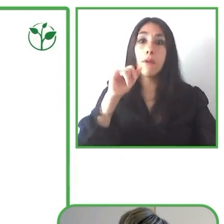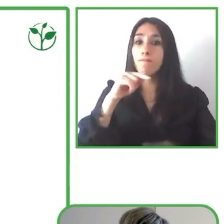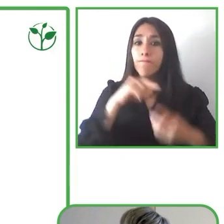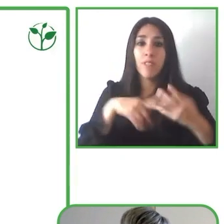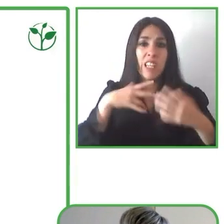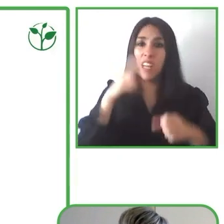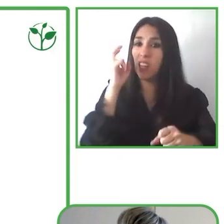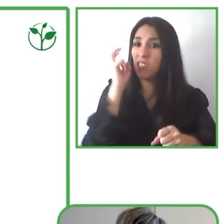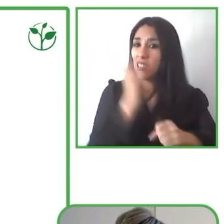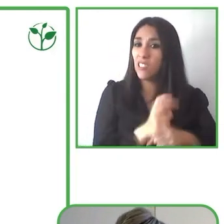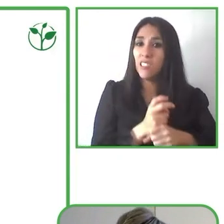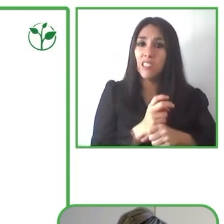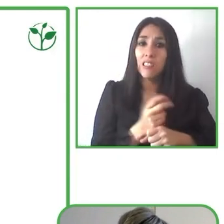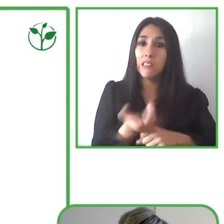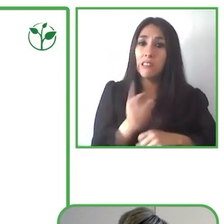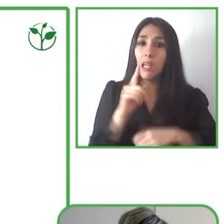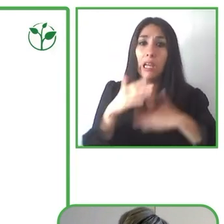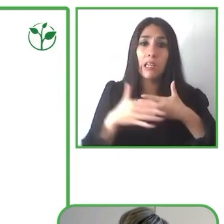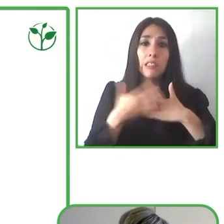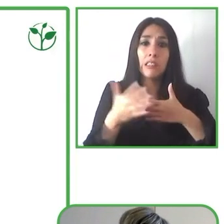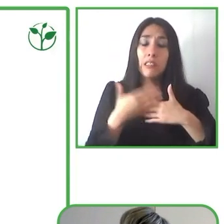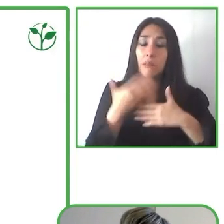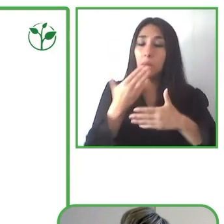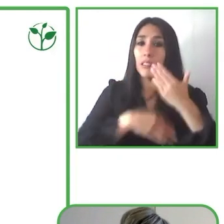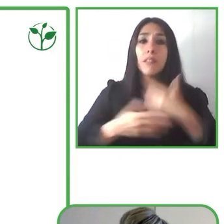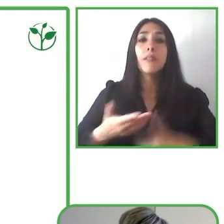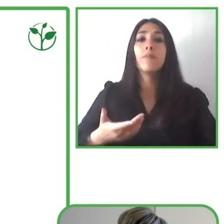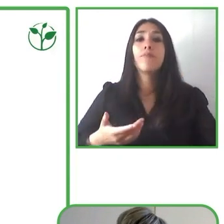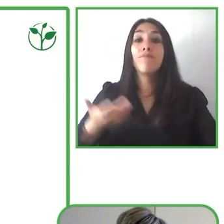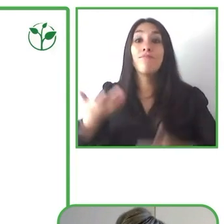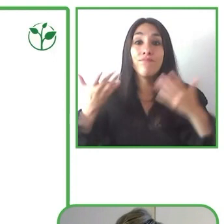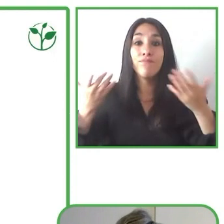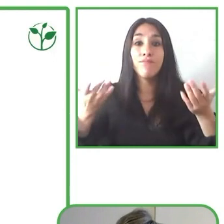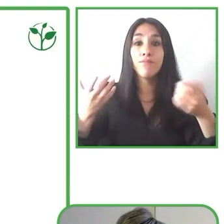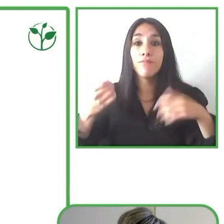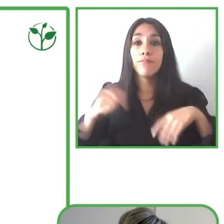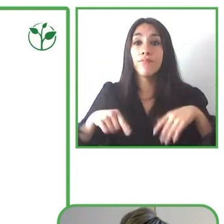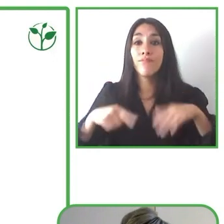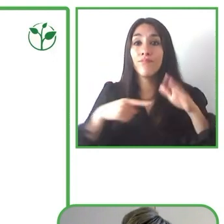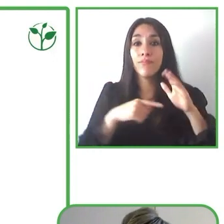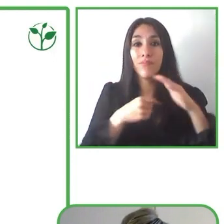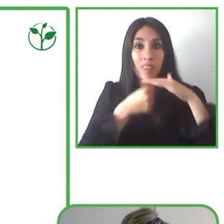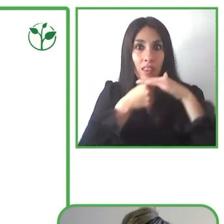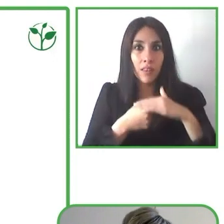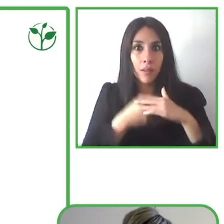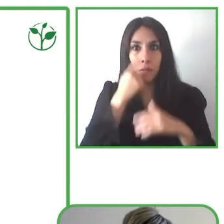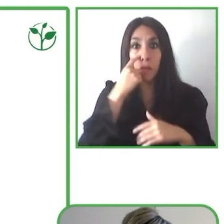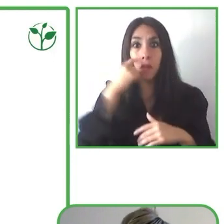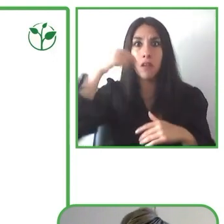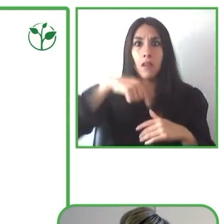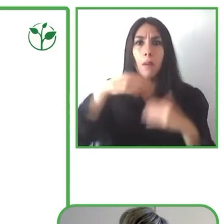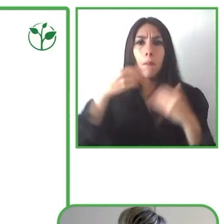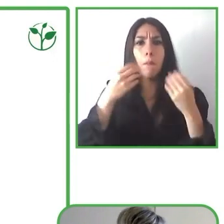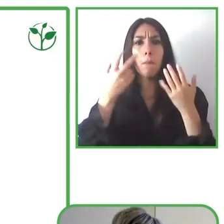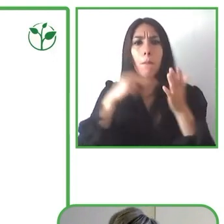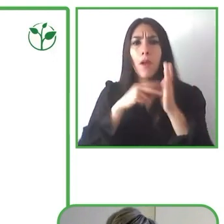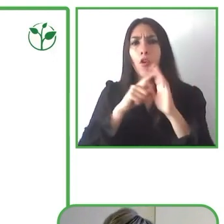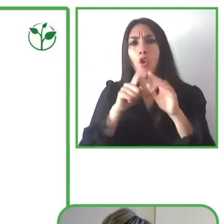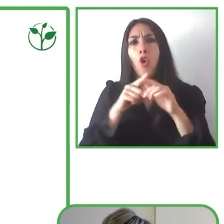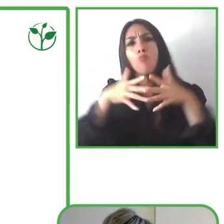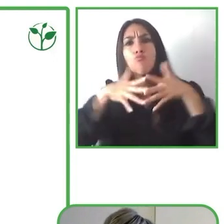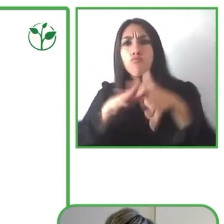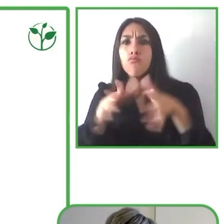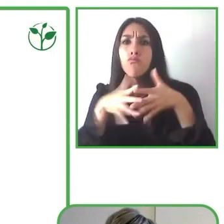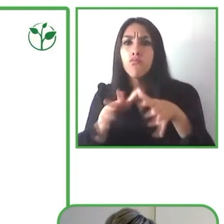fueron impedidas de acceder a información, inclusive sobre cómo protegerse del